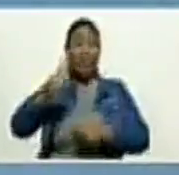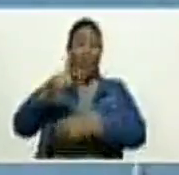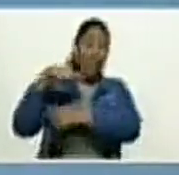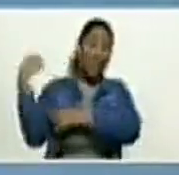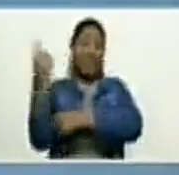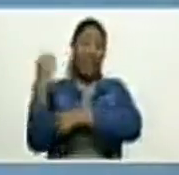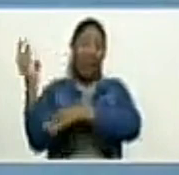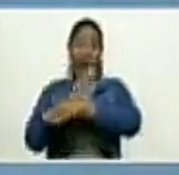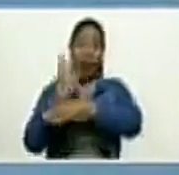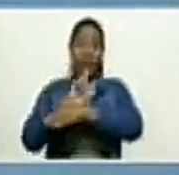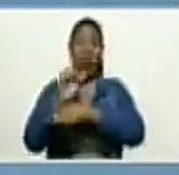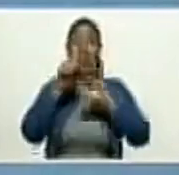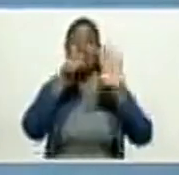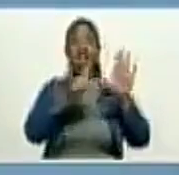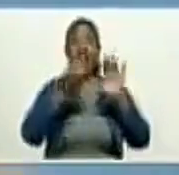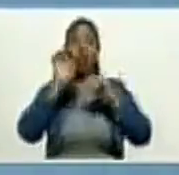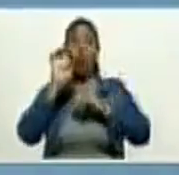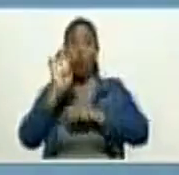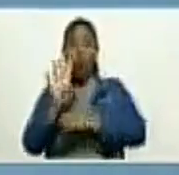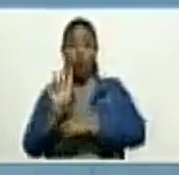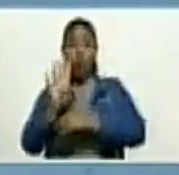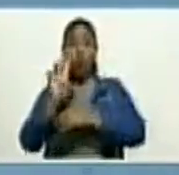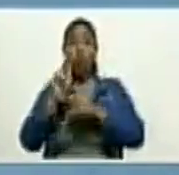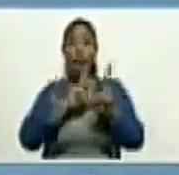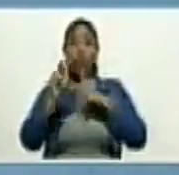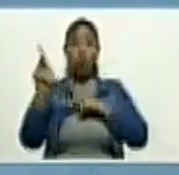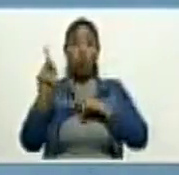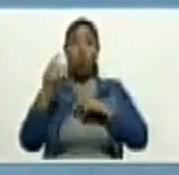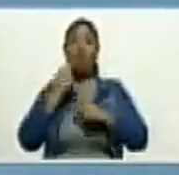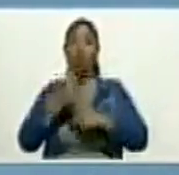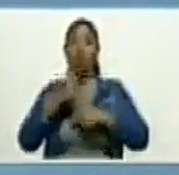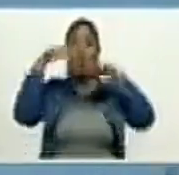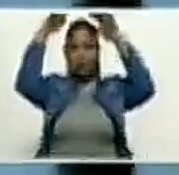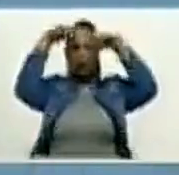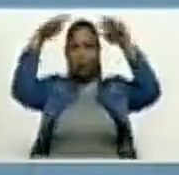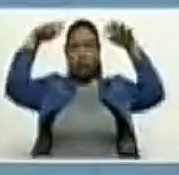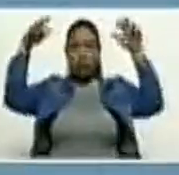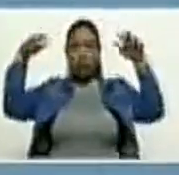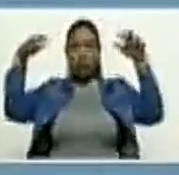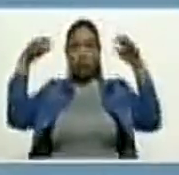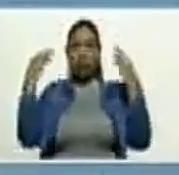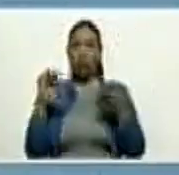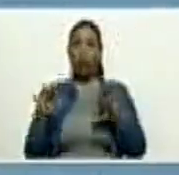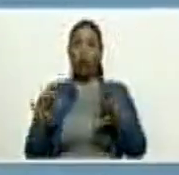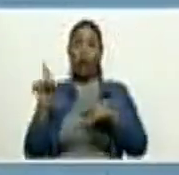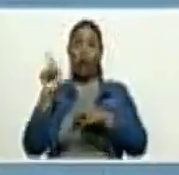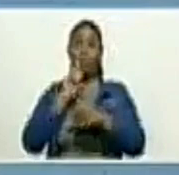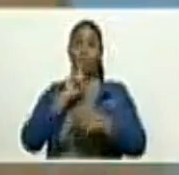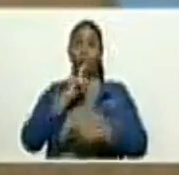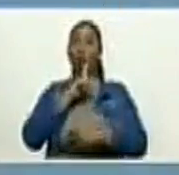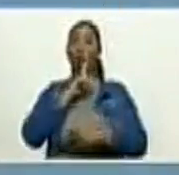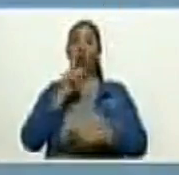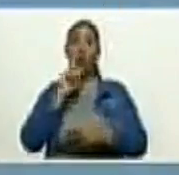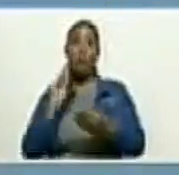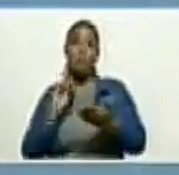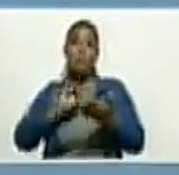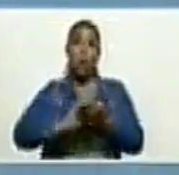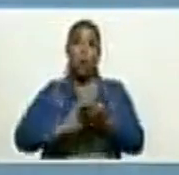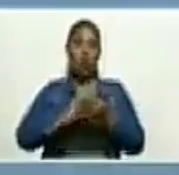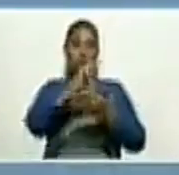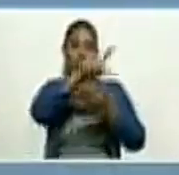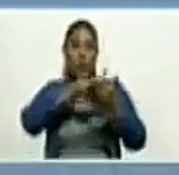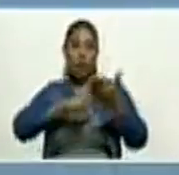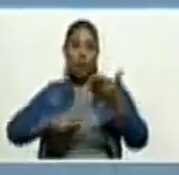64 kilómetros por hora, los llamamos tormenta tropical. Y ahí le asignamos un nombre de una lista,